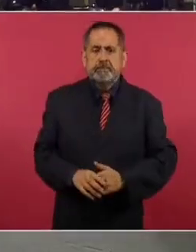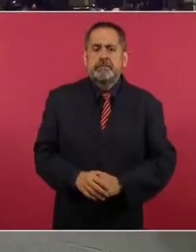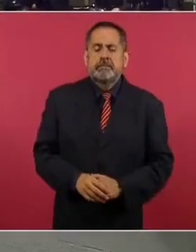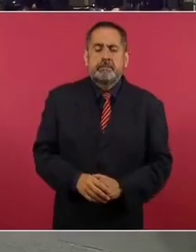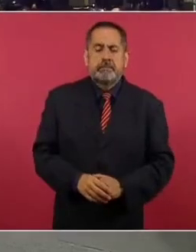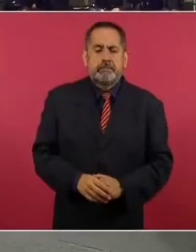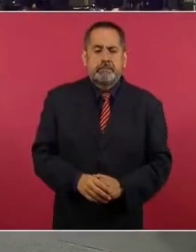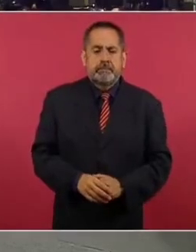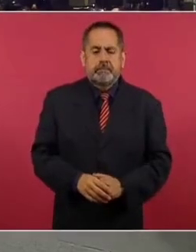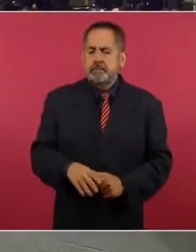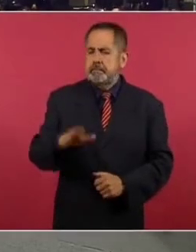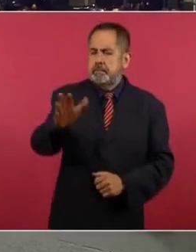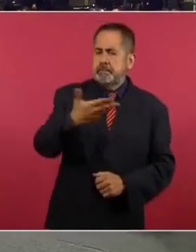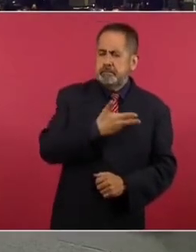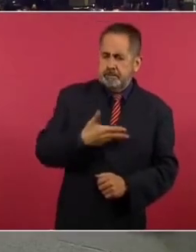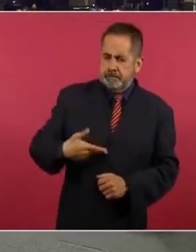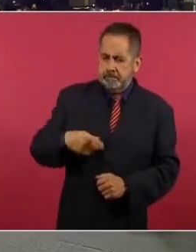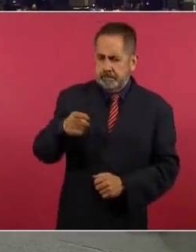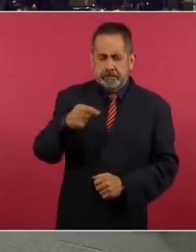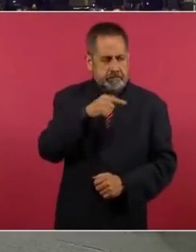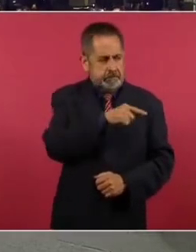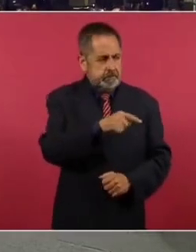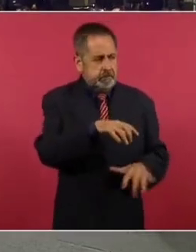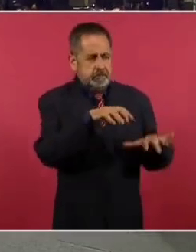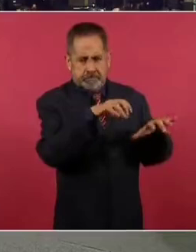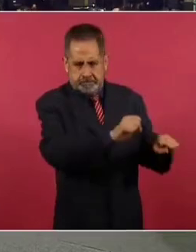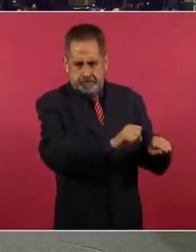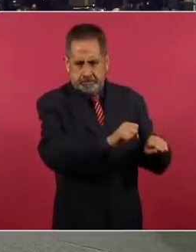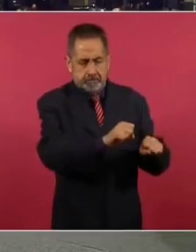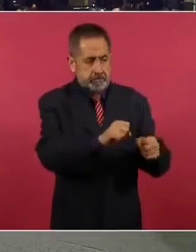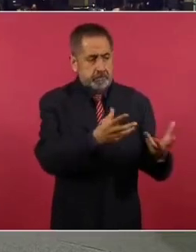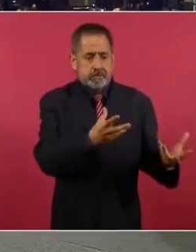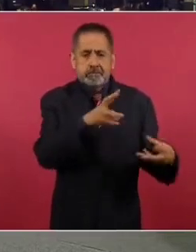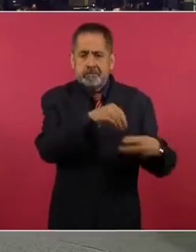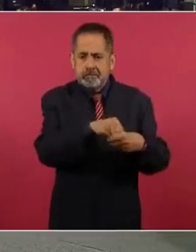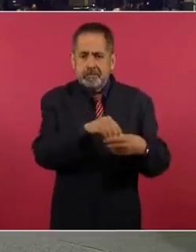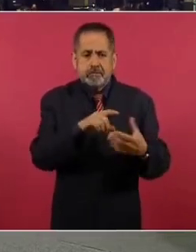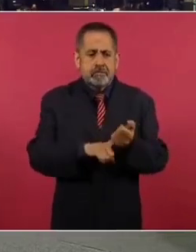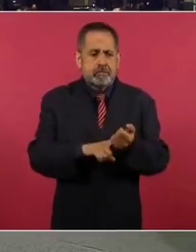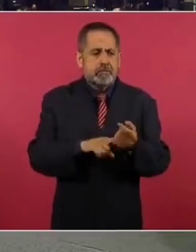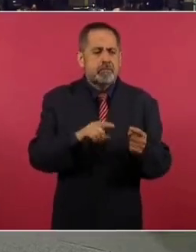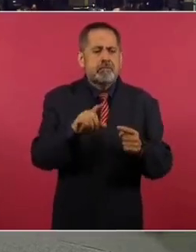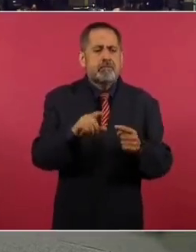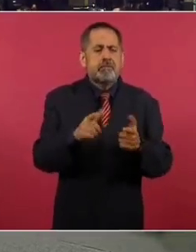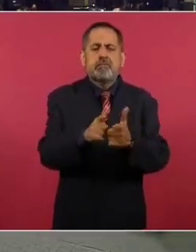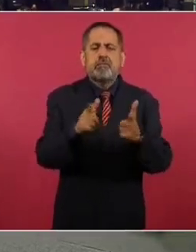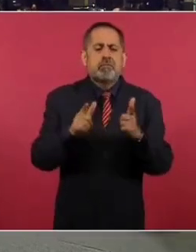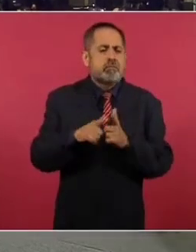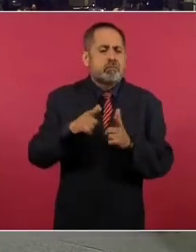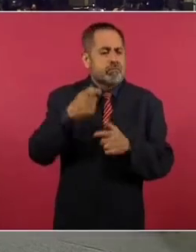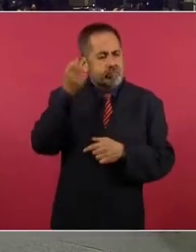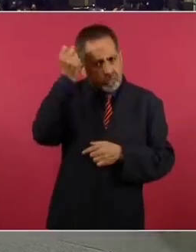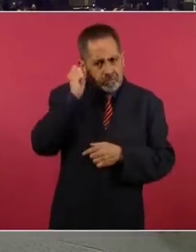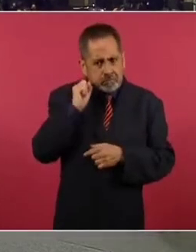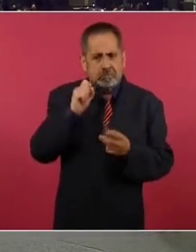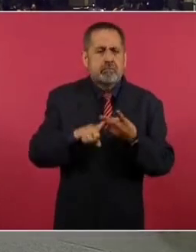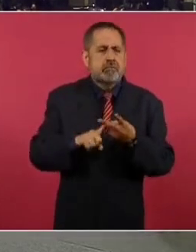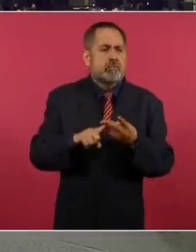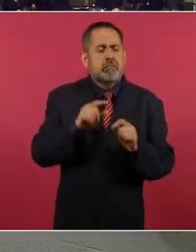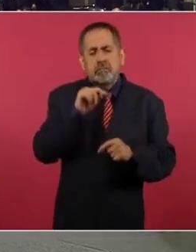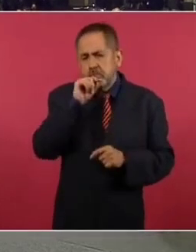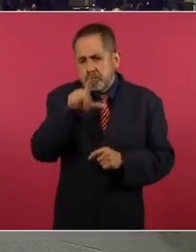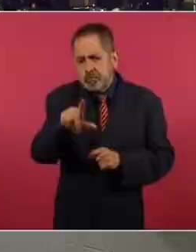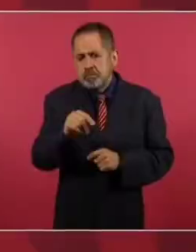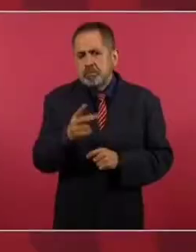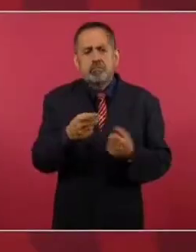Presidente, ¿estos detenidos eran del cártel Jalisco, del cártel Sinaloa o de grupos antagónicos? Pues